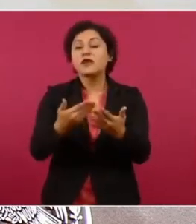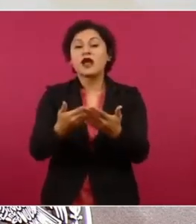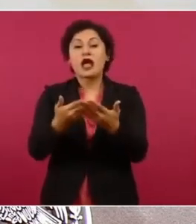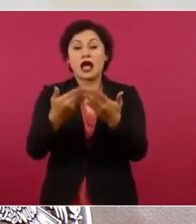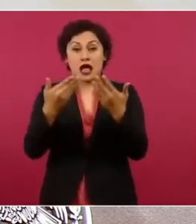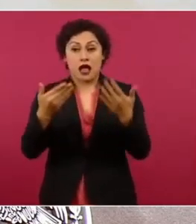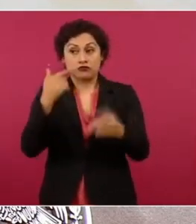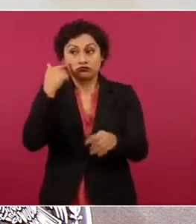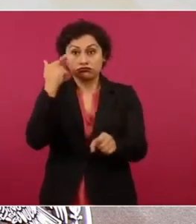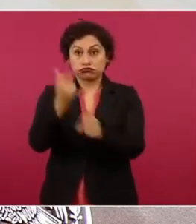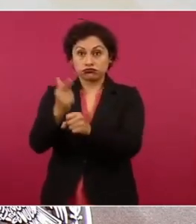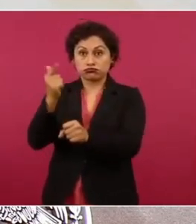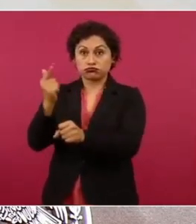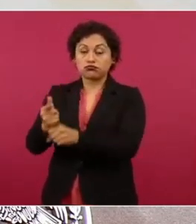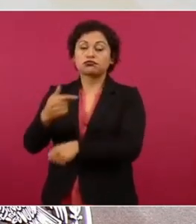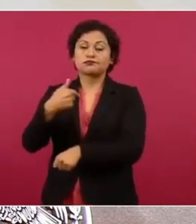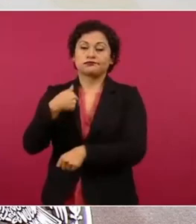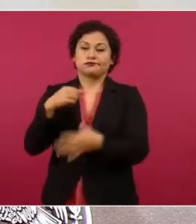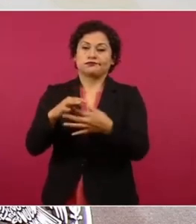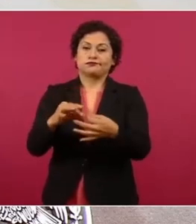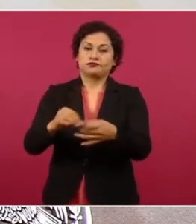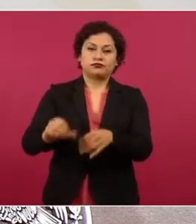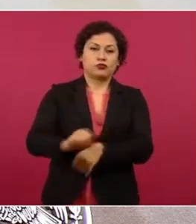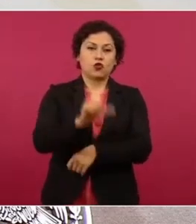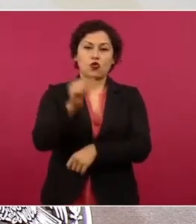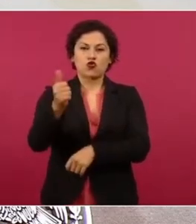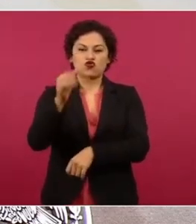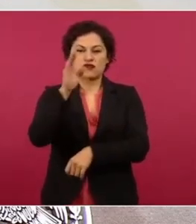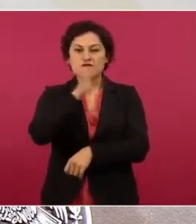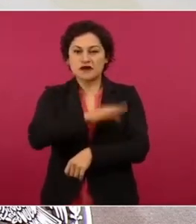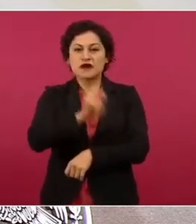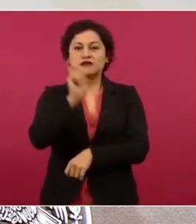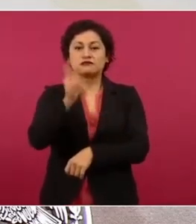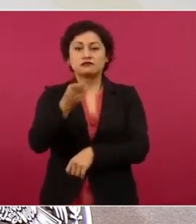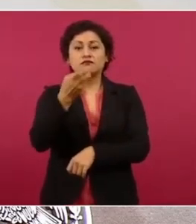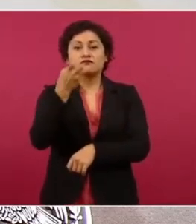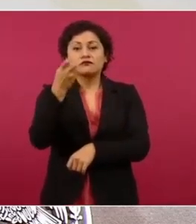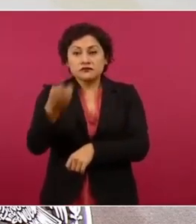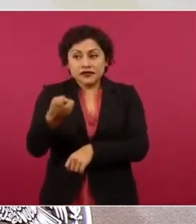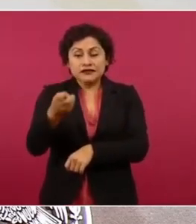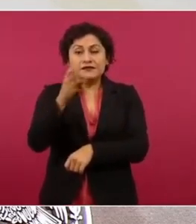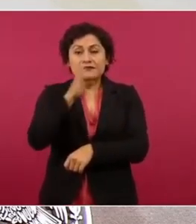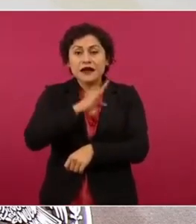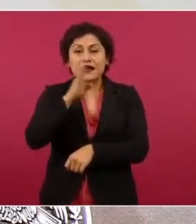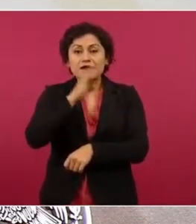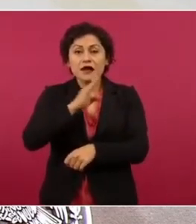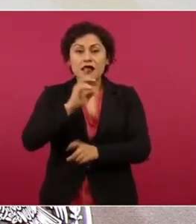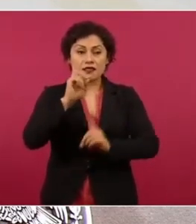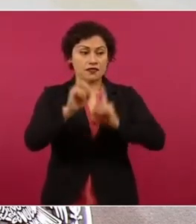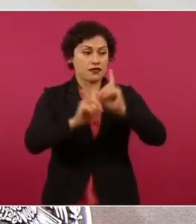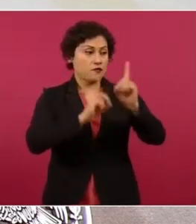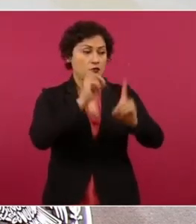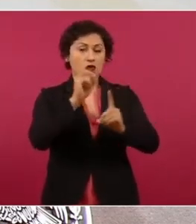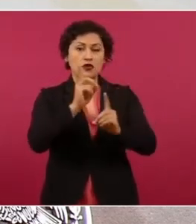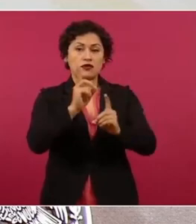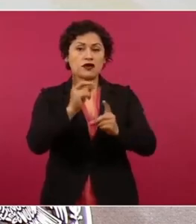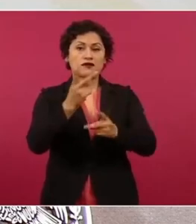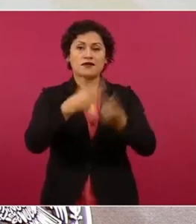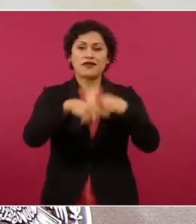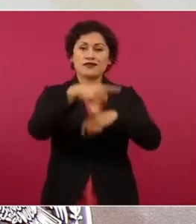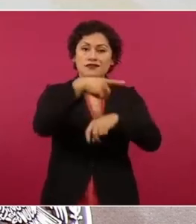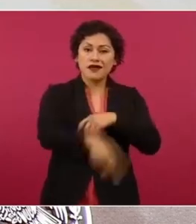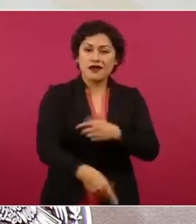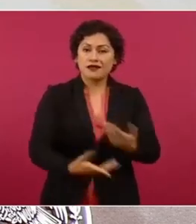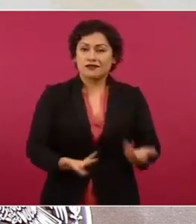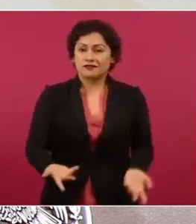añadiría una quinta. Mira, estas prácticas retrasan el desarrollo deportivo del país, como